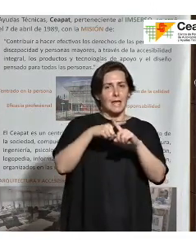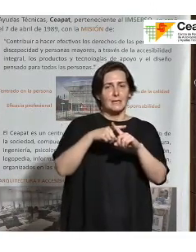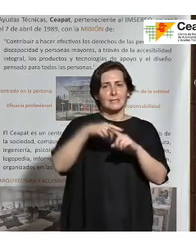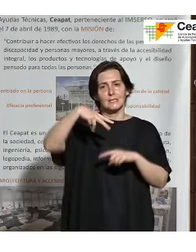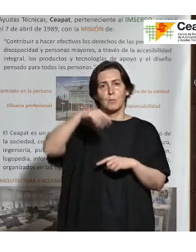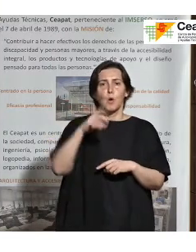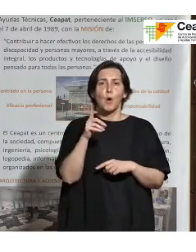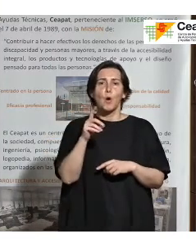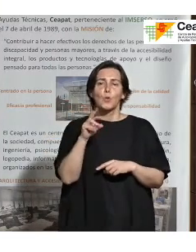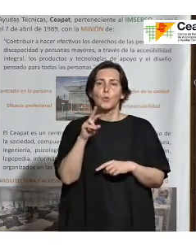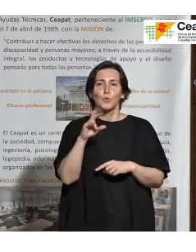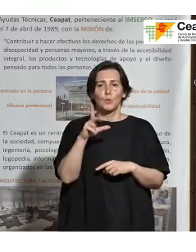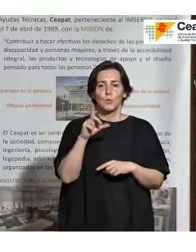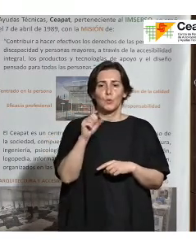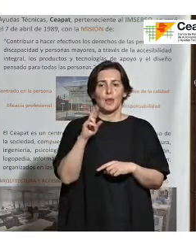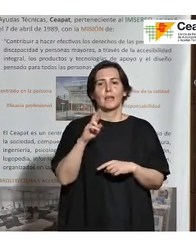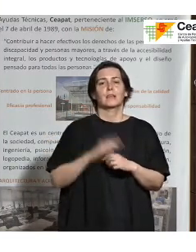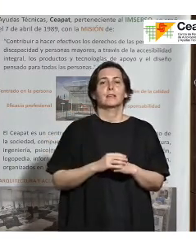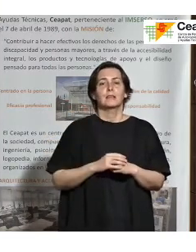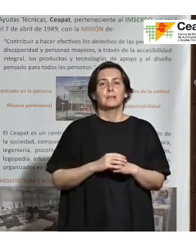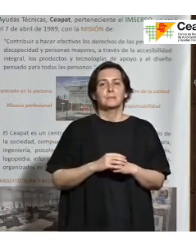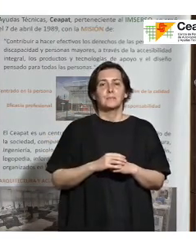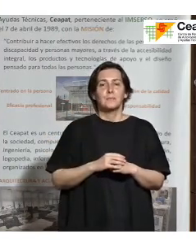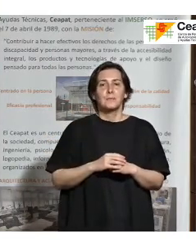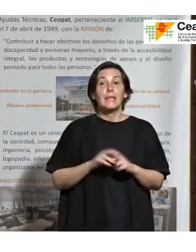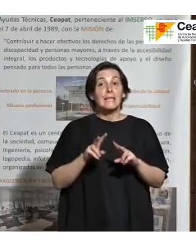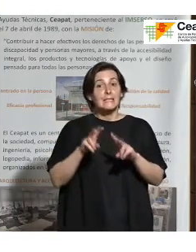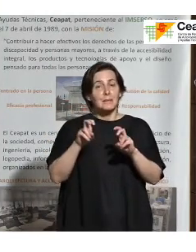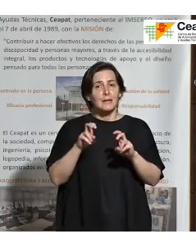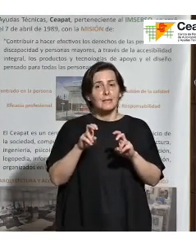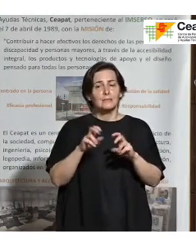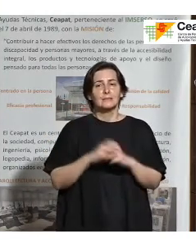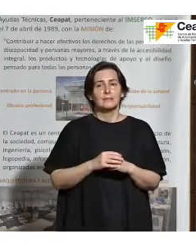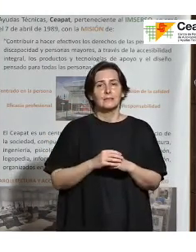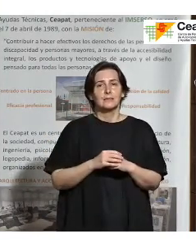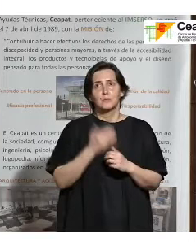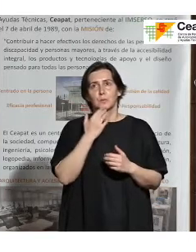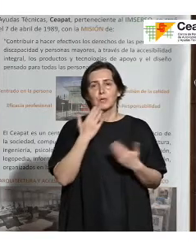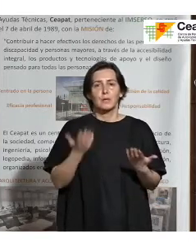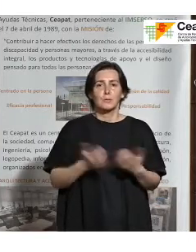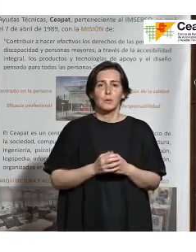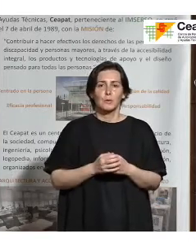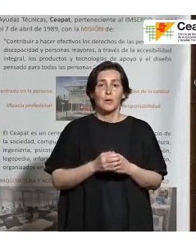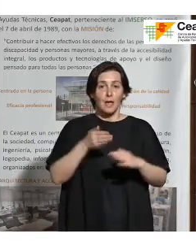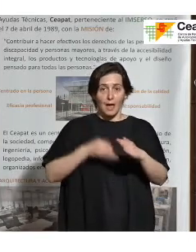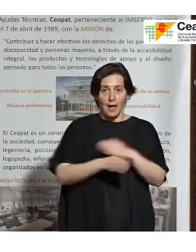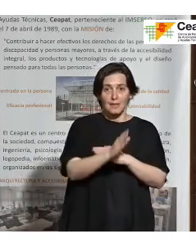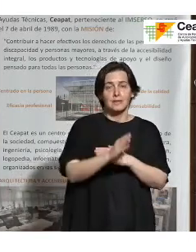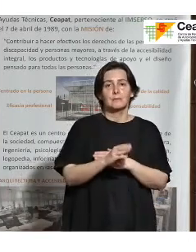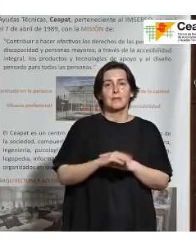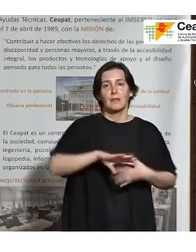en temas entre los que se incluyen la accesibilidad y